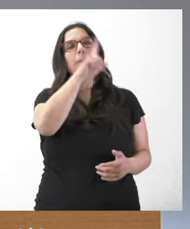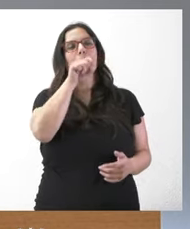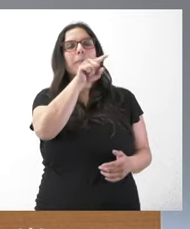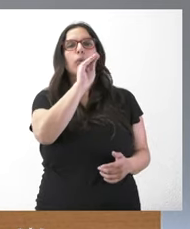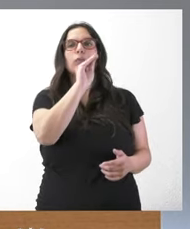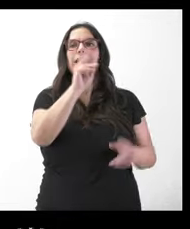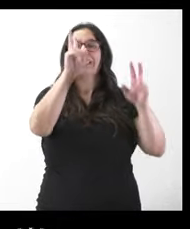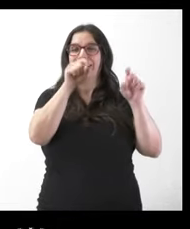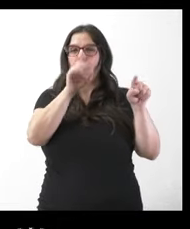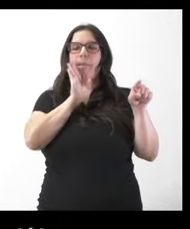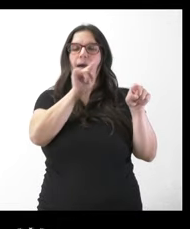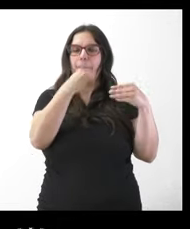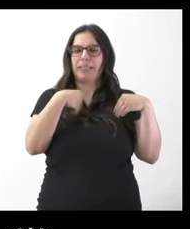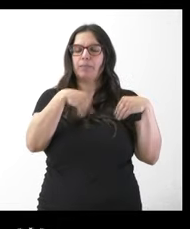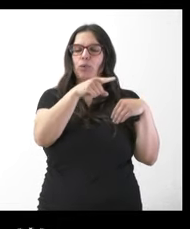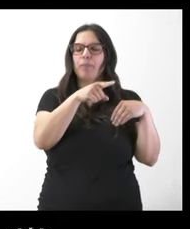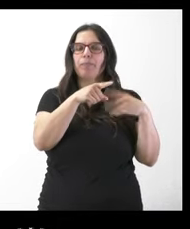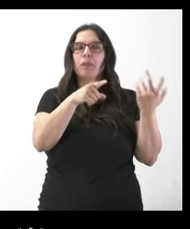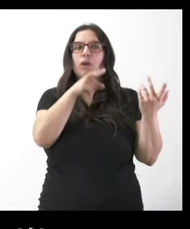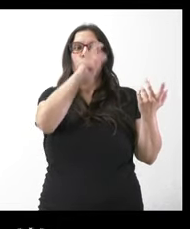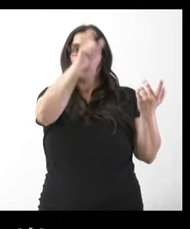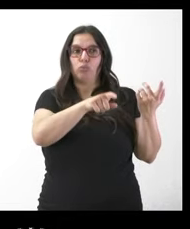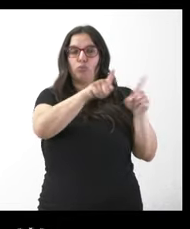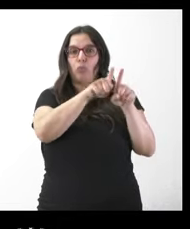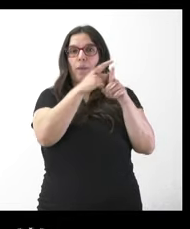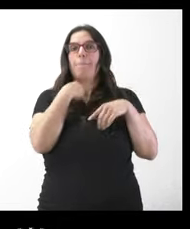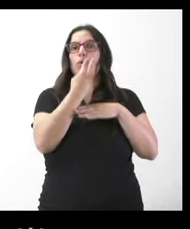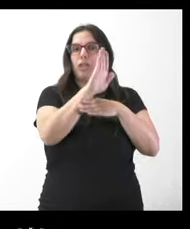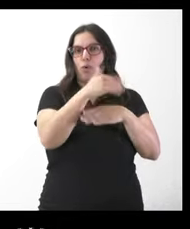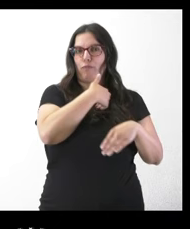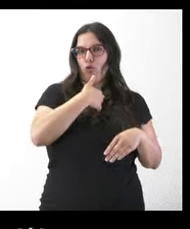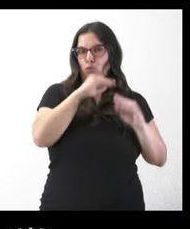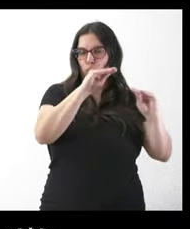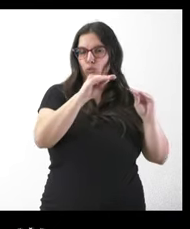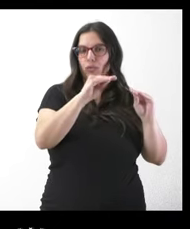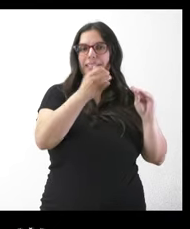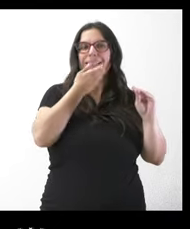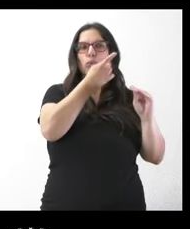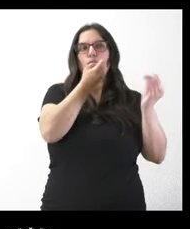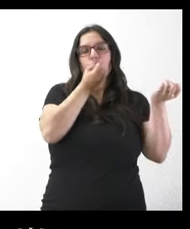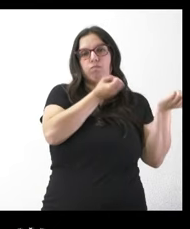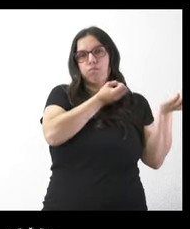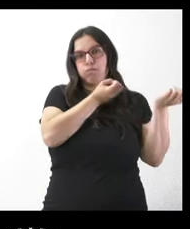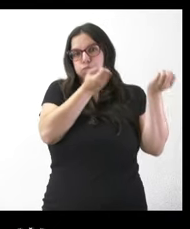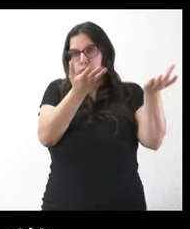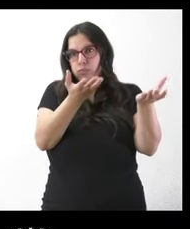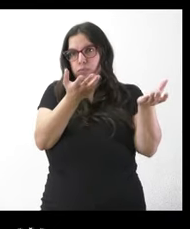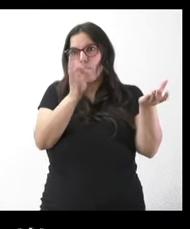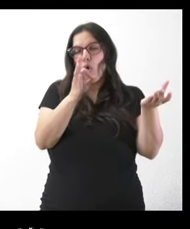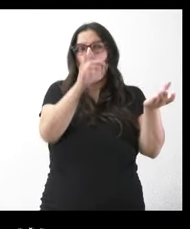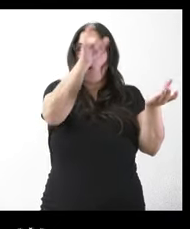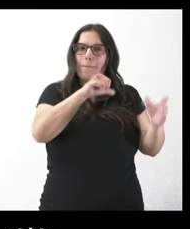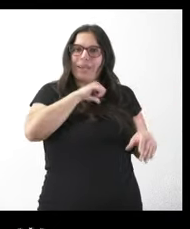este tema si usted como portavoz hiciese este tipo de declaraciones o como Carlos